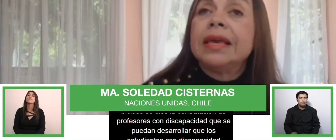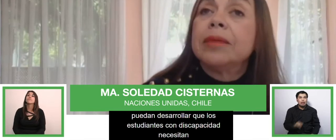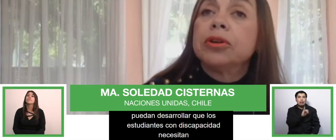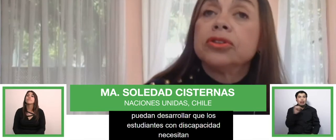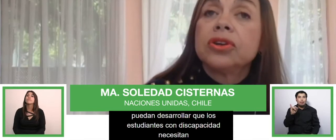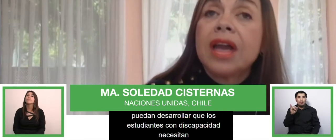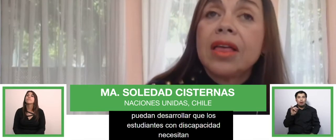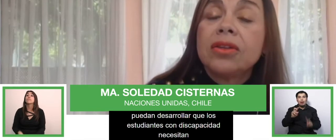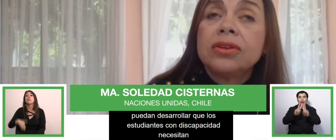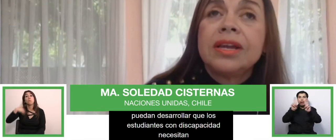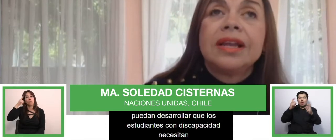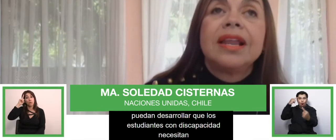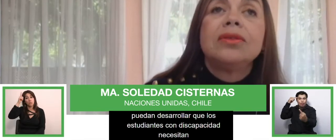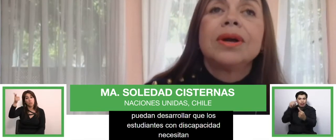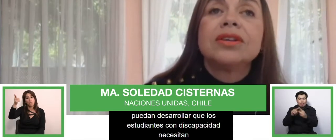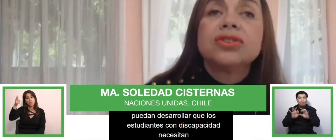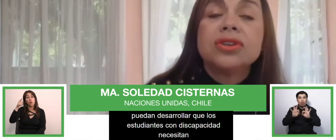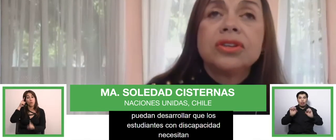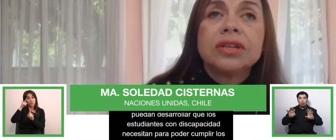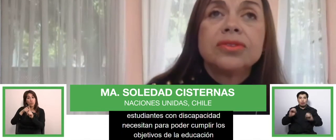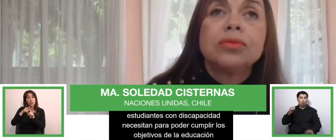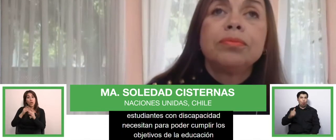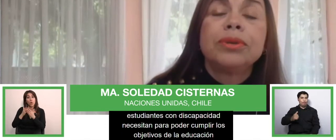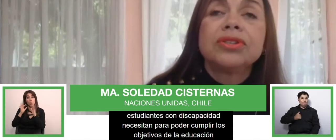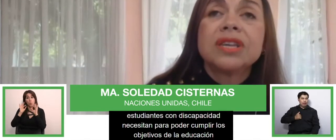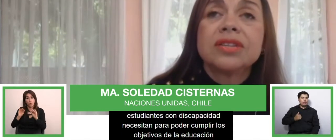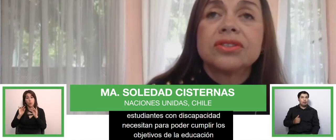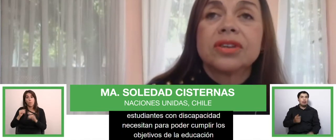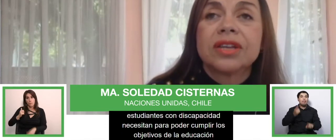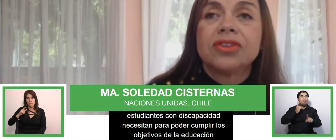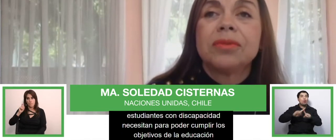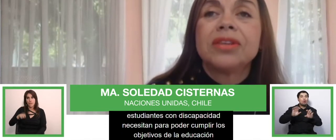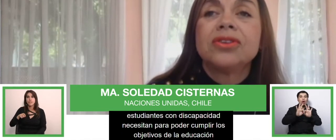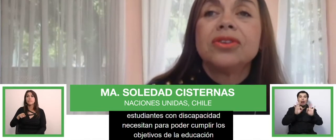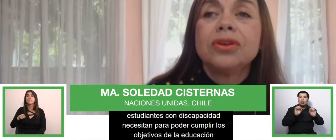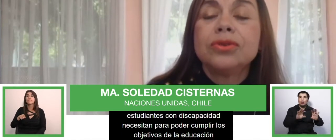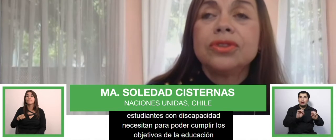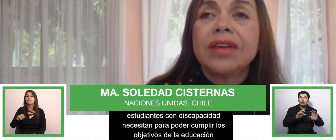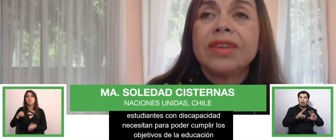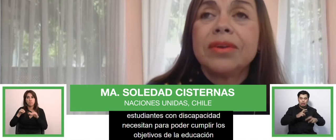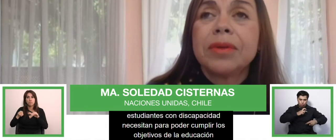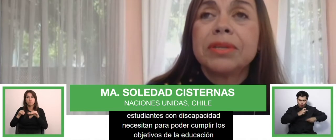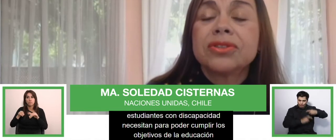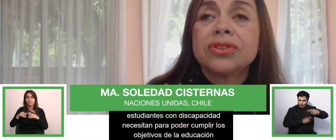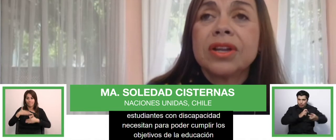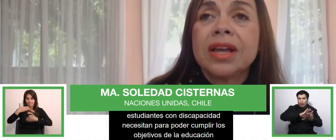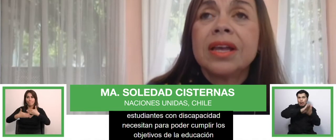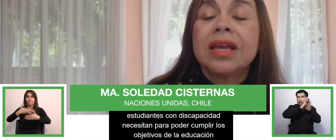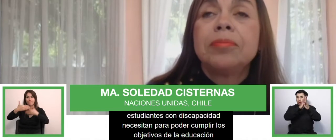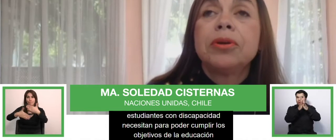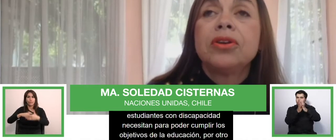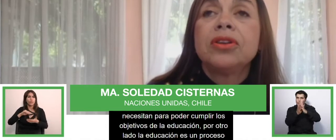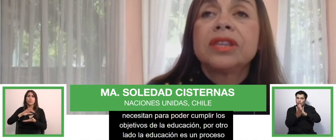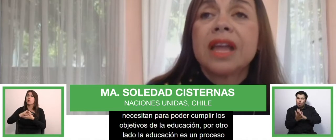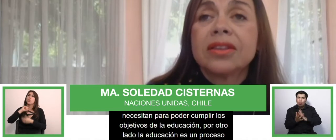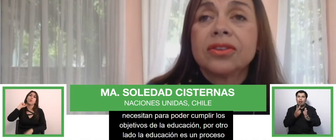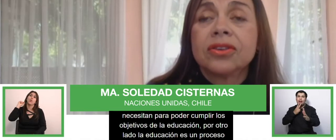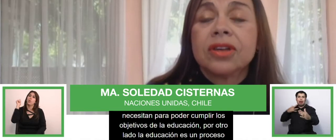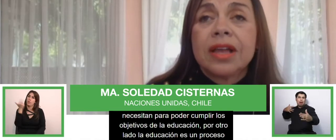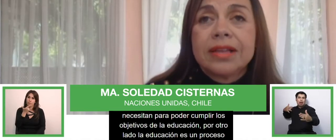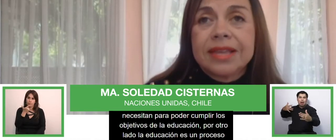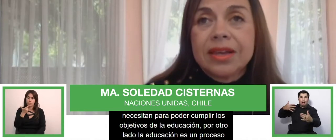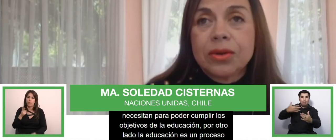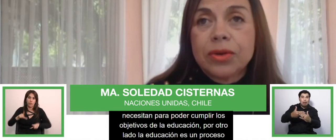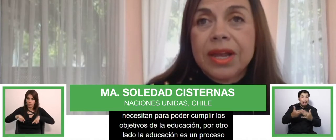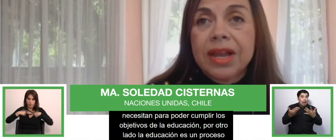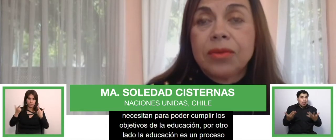Y que por otro lado, la educación es un proceso que toma todo el curso de la vida de una persona y por lo tanto,